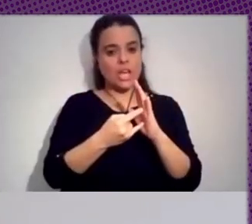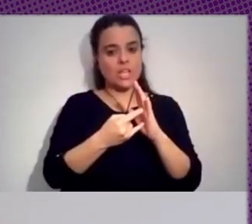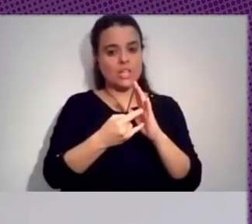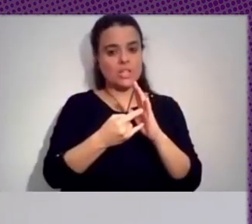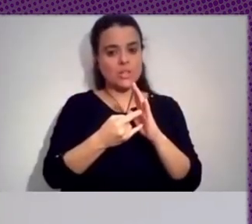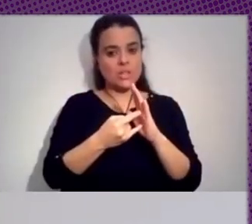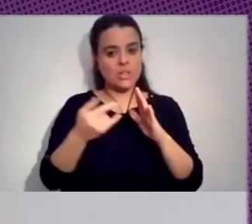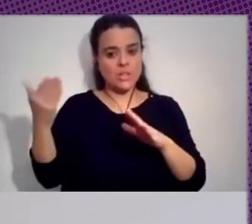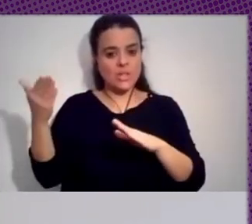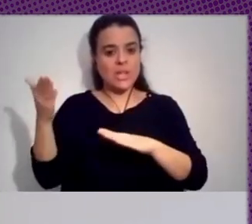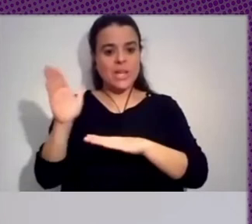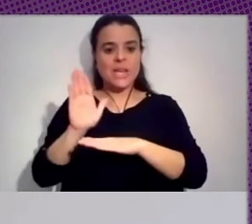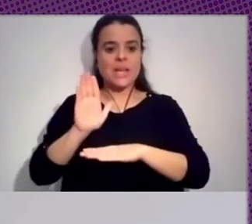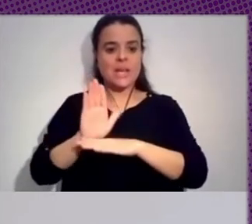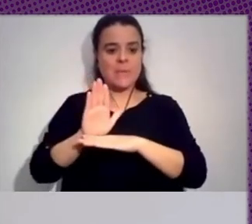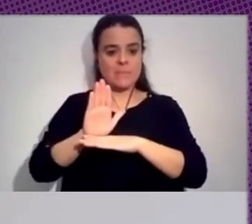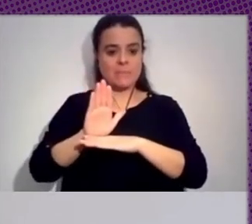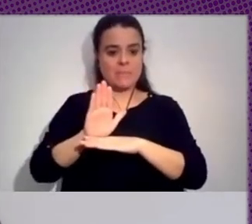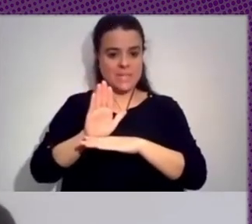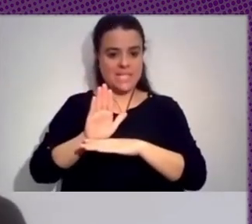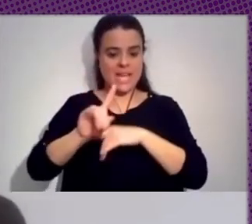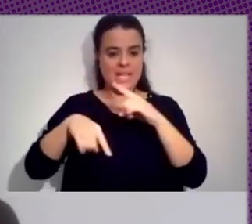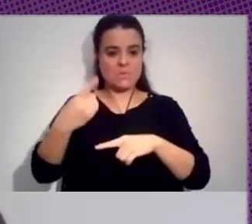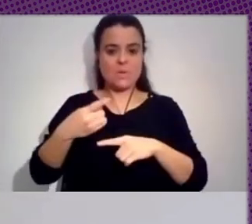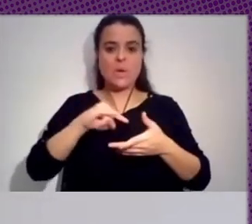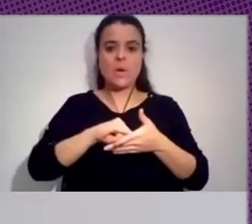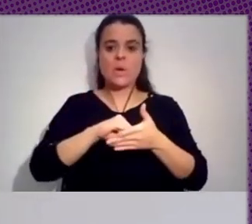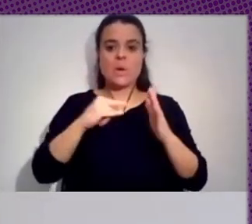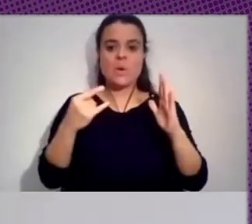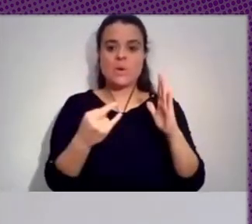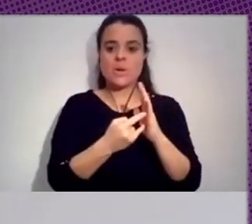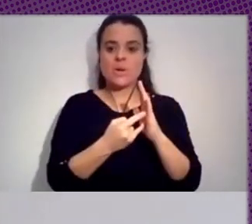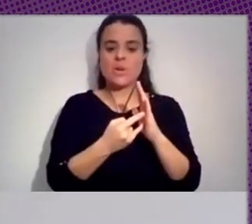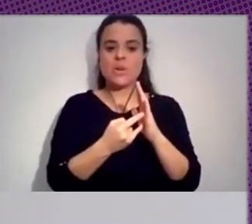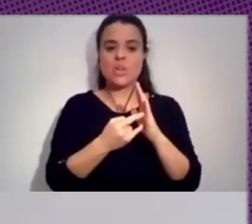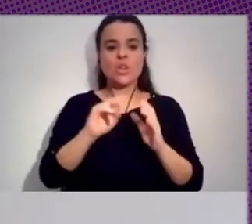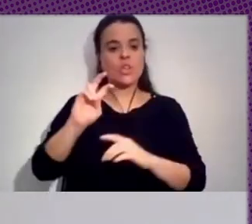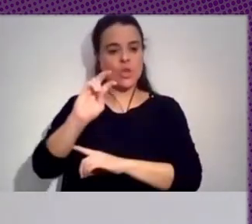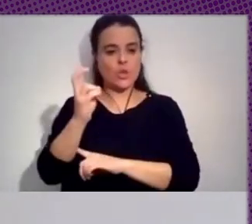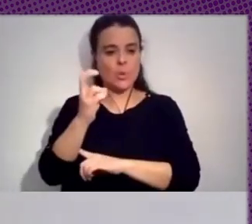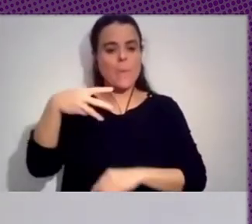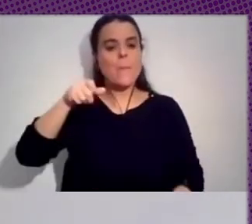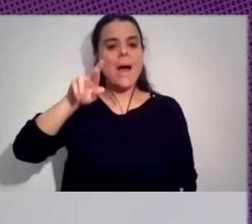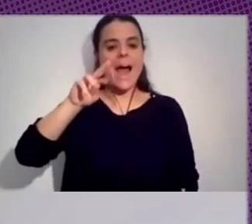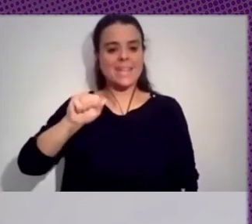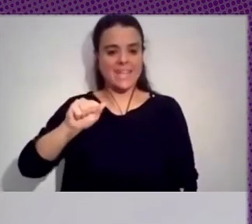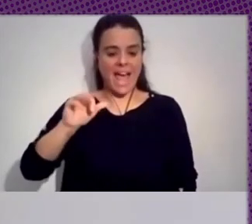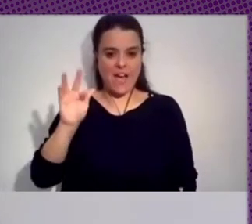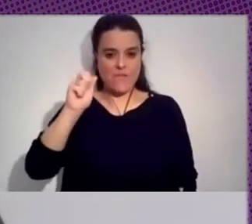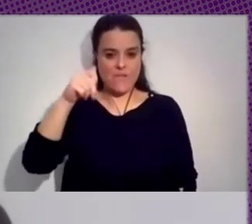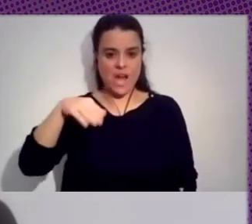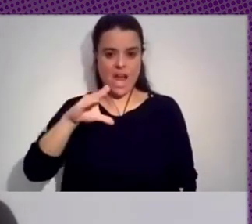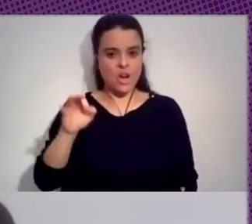Postolski, el proyecto No le des casito, de Marta Franco, y el proyecto